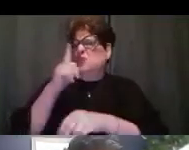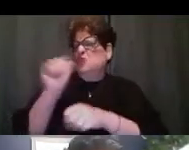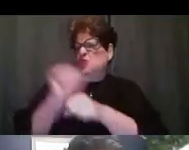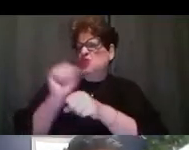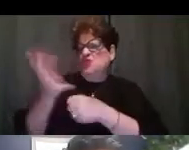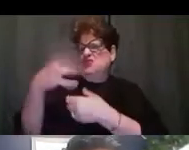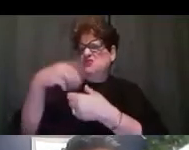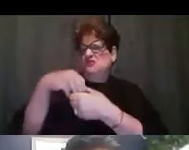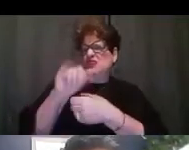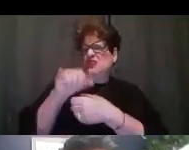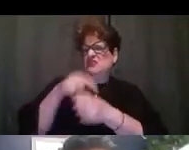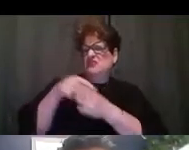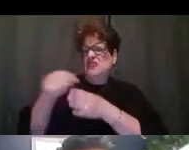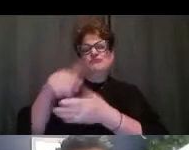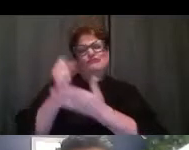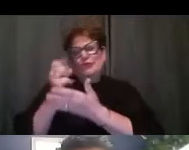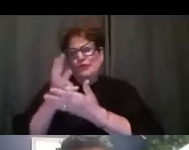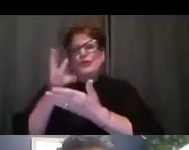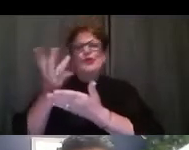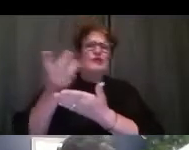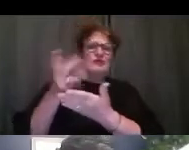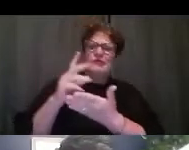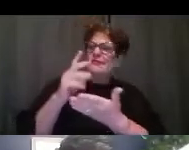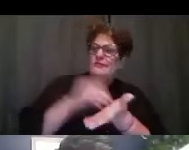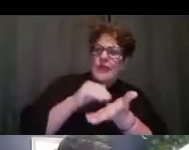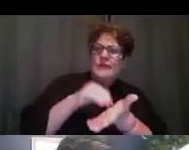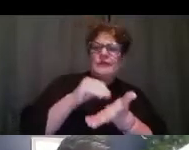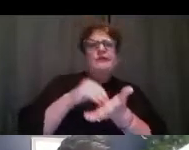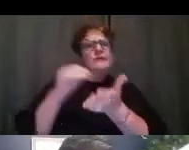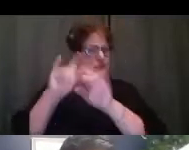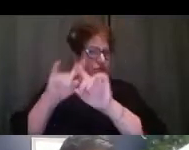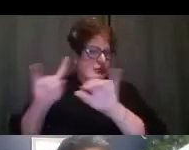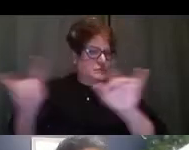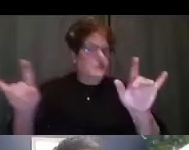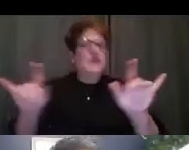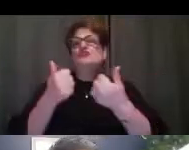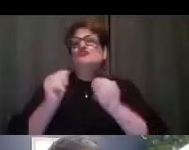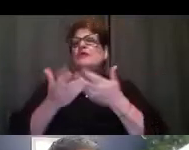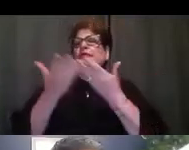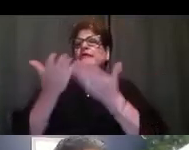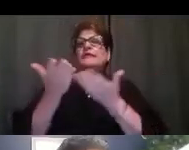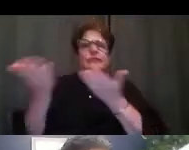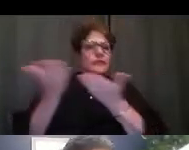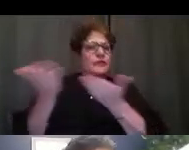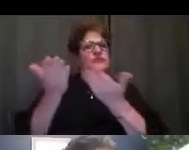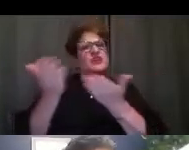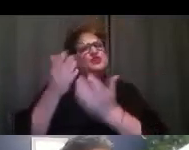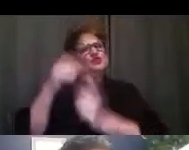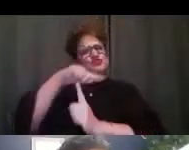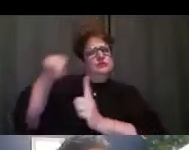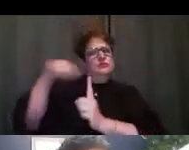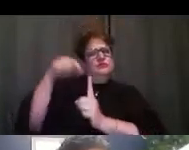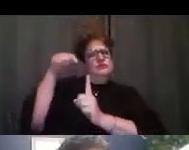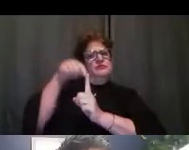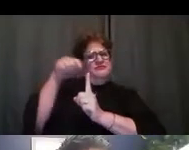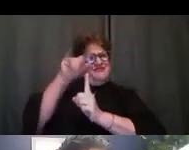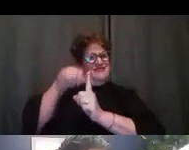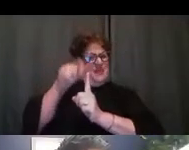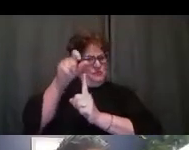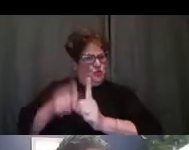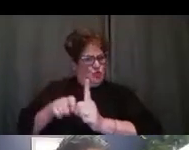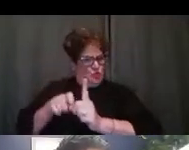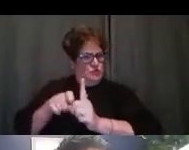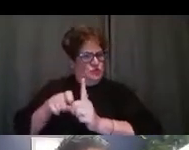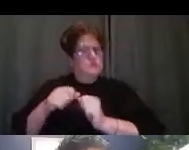sirven como mentores con otras personas. Cómo nosotros podemos proveer servicios y como yo me acuerdo cuando yo